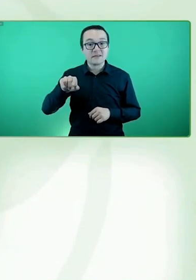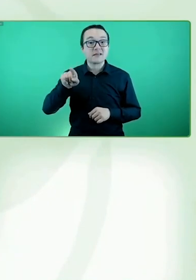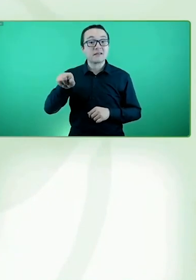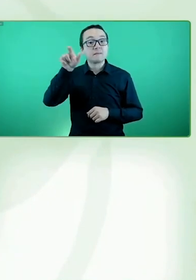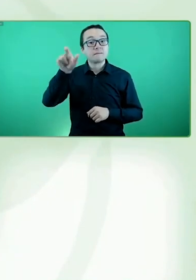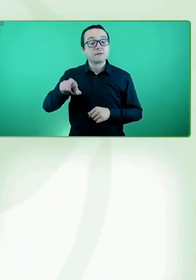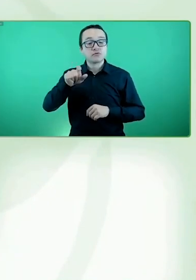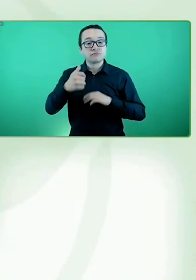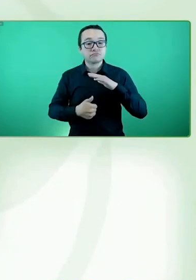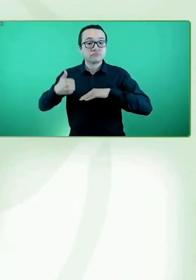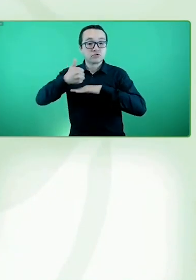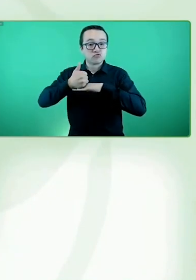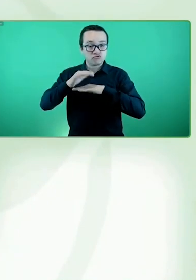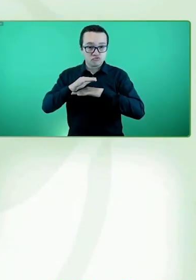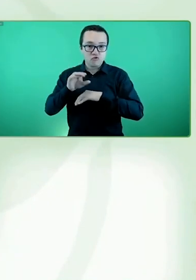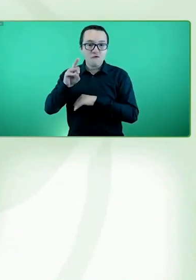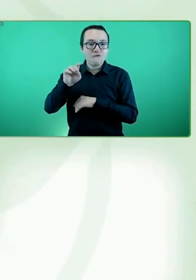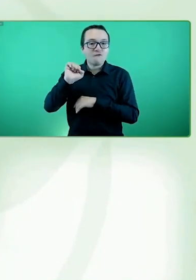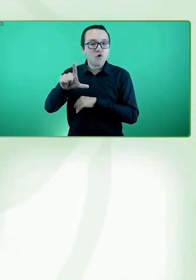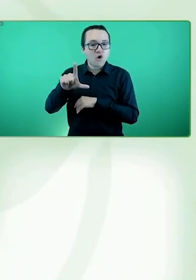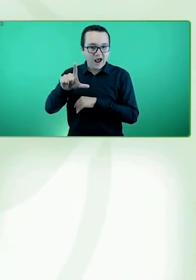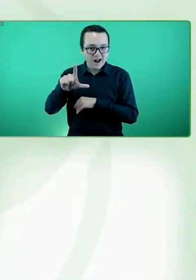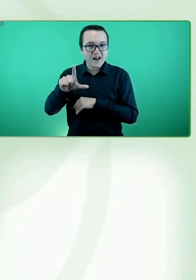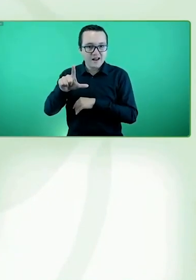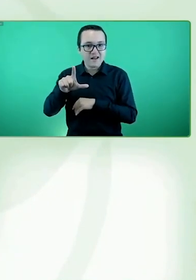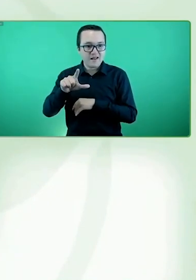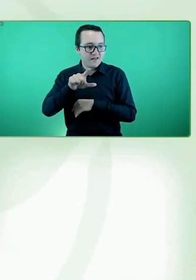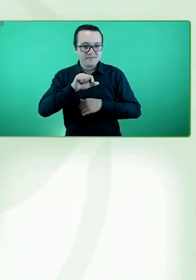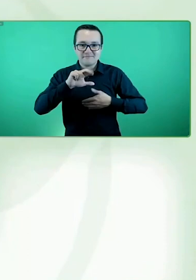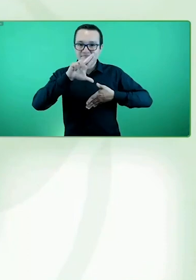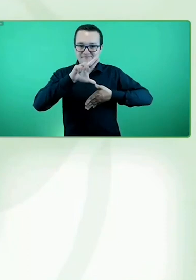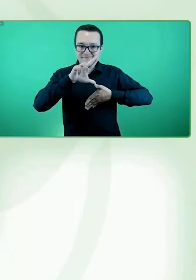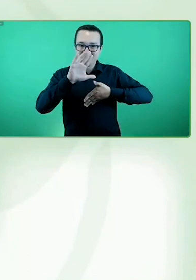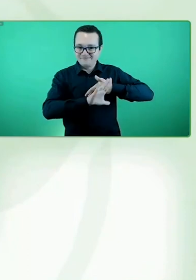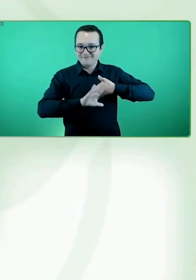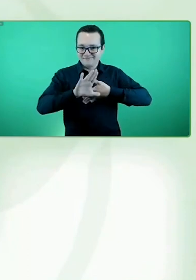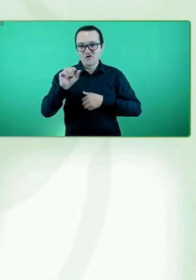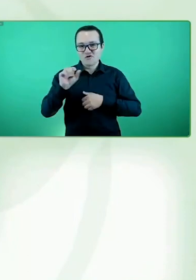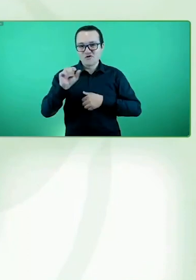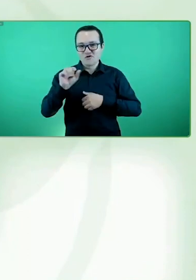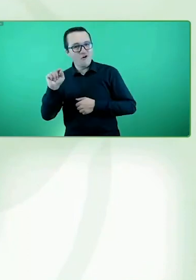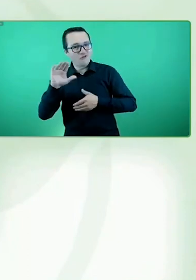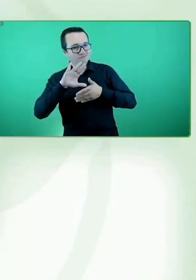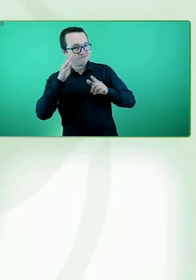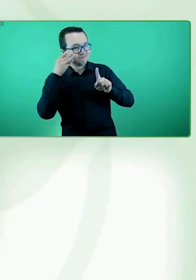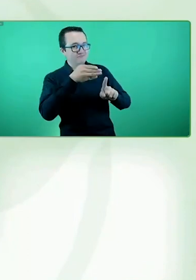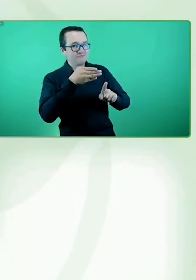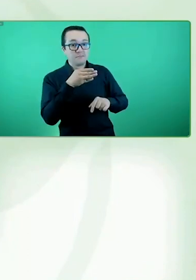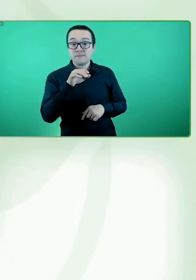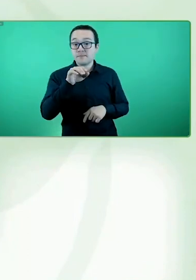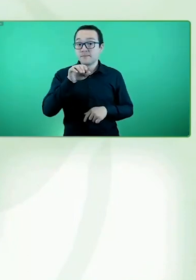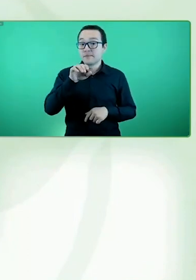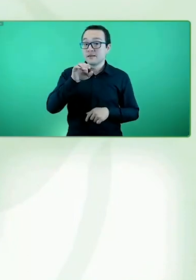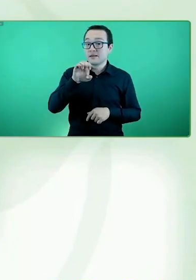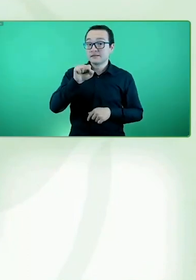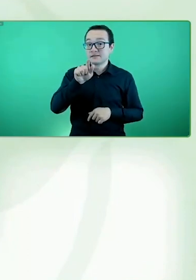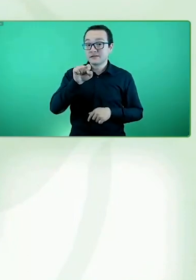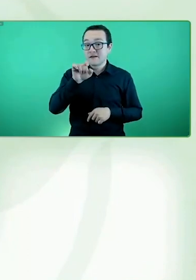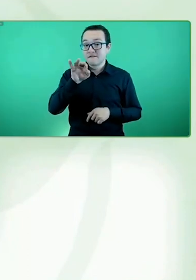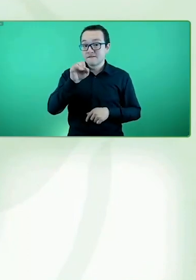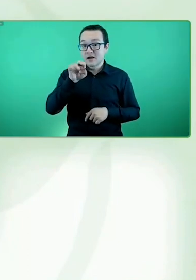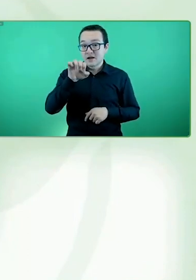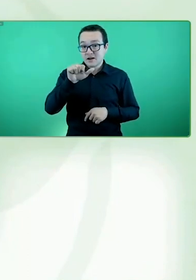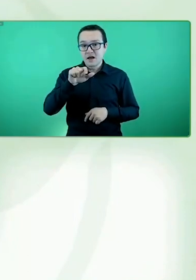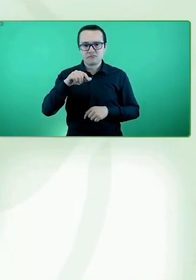Latina, o FOAL, como también la pueden conocer. Pero más allá de eso, Estefanía tiene una inmensa trayectoria como defensora y